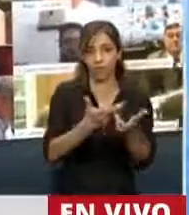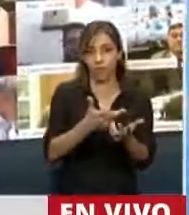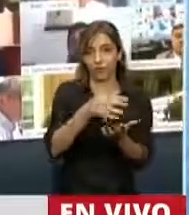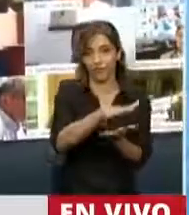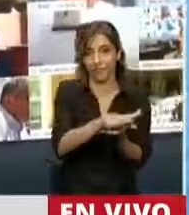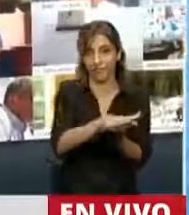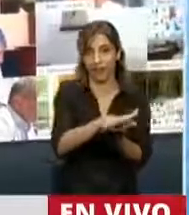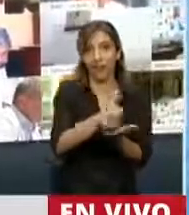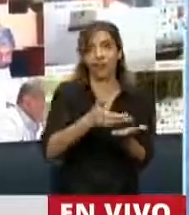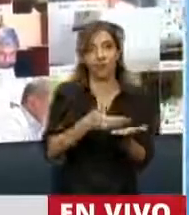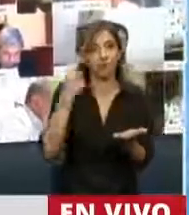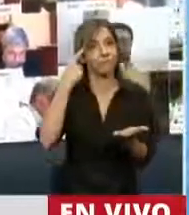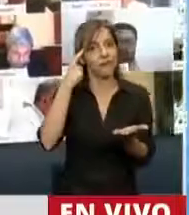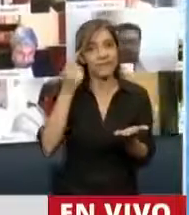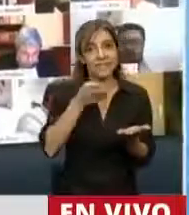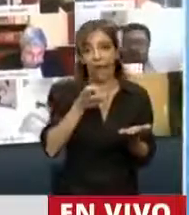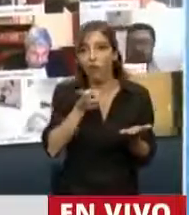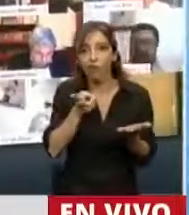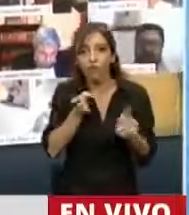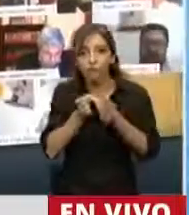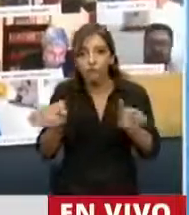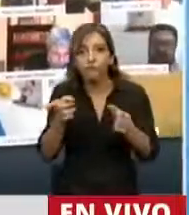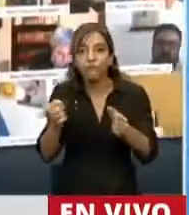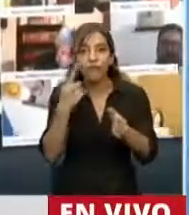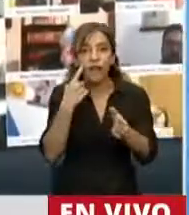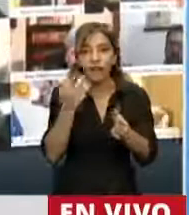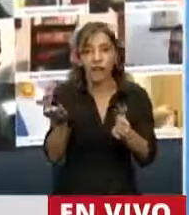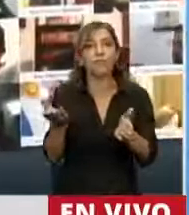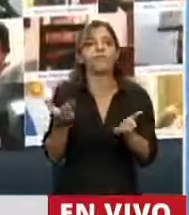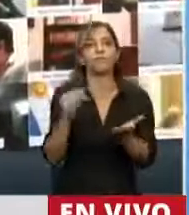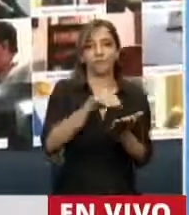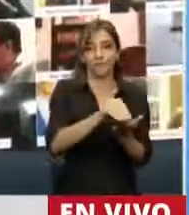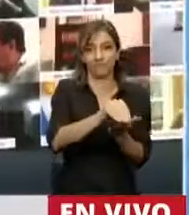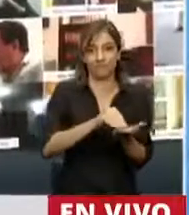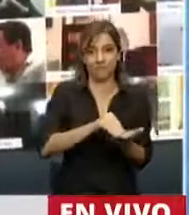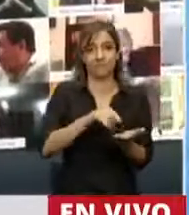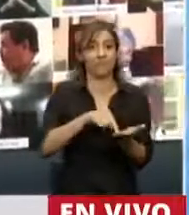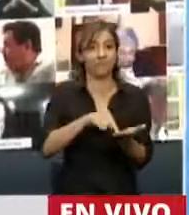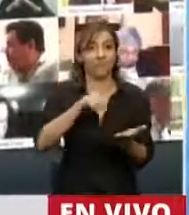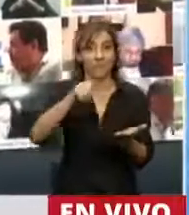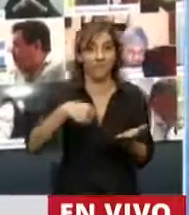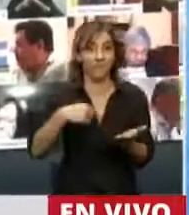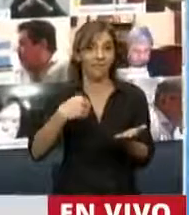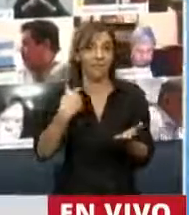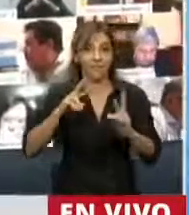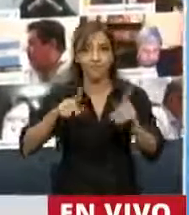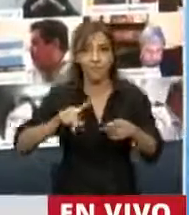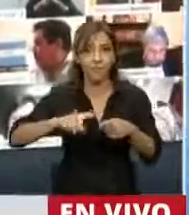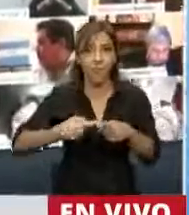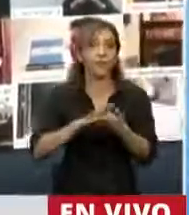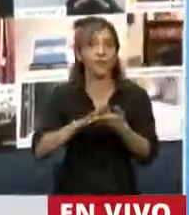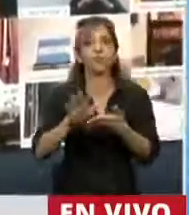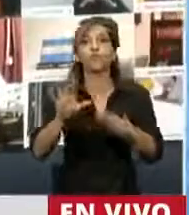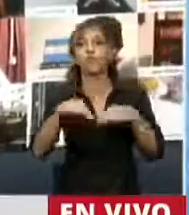de la deuda. Y es importante discutir los diagnósticos porque de los diagnósticos emanan las políticas y finalmente los resultados.